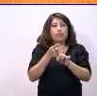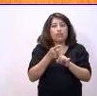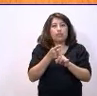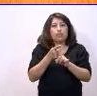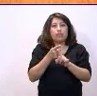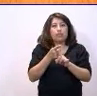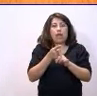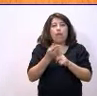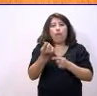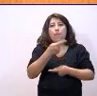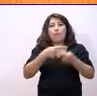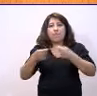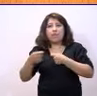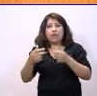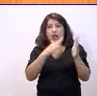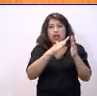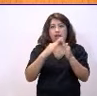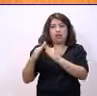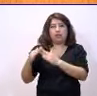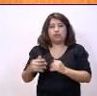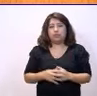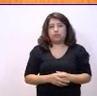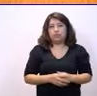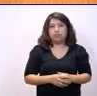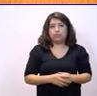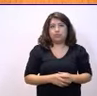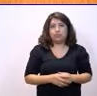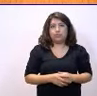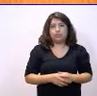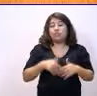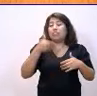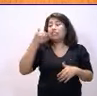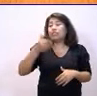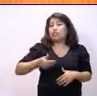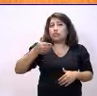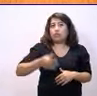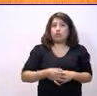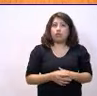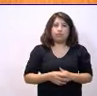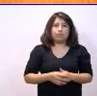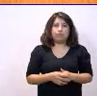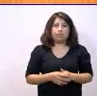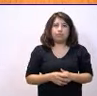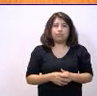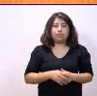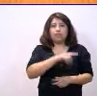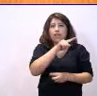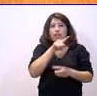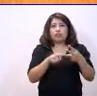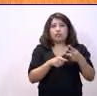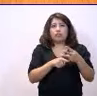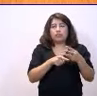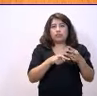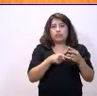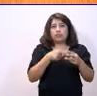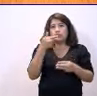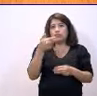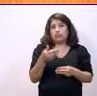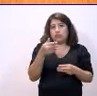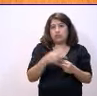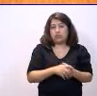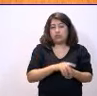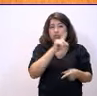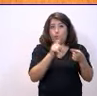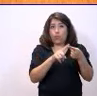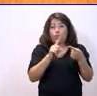en el mercado inmobiliario. Y eso es vital. Creo que hay tres elementos claves en esta legislatura y uno